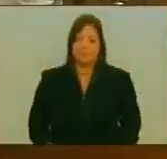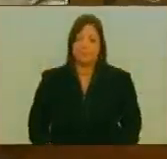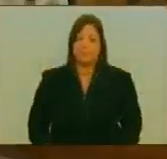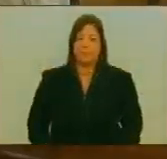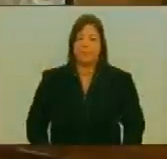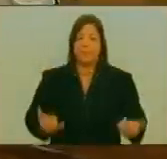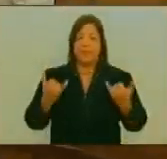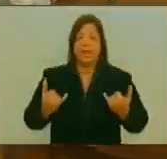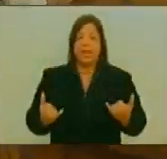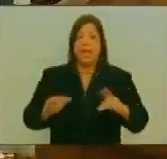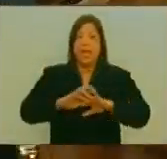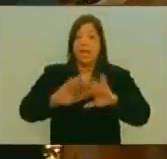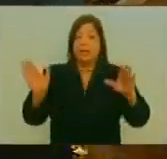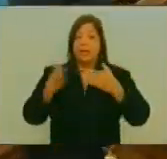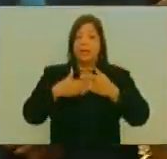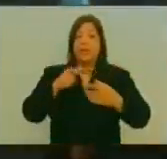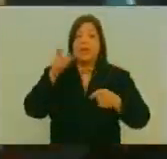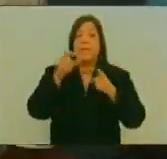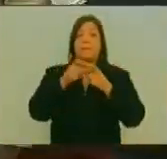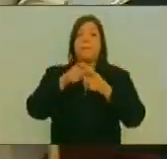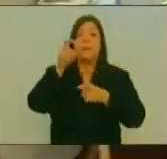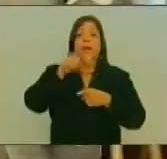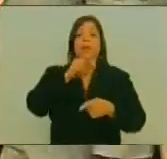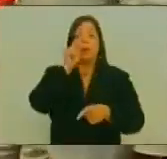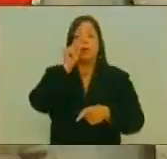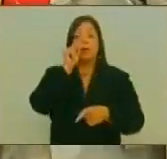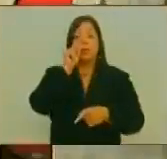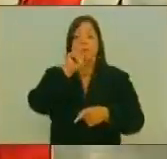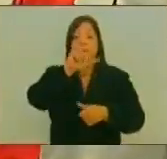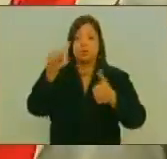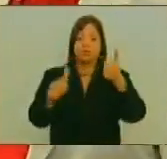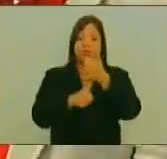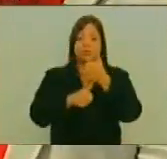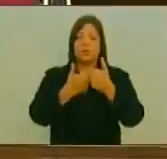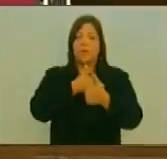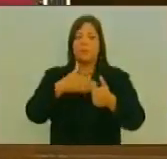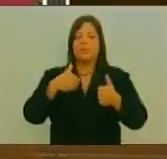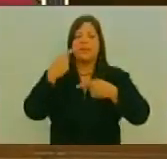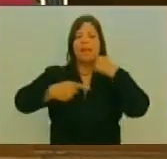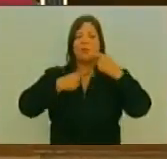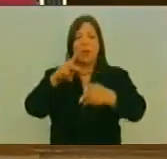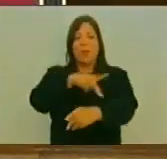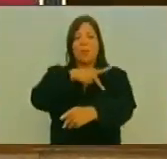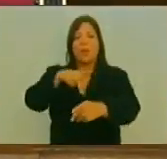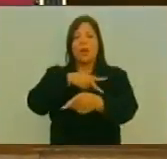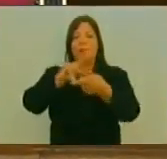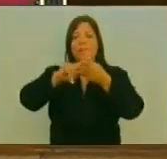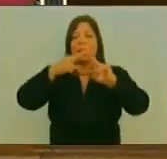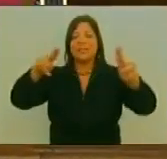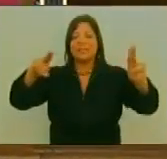quiero Antes de cerrar El debate Dar la palabra Al segundo vicepresidente Que quiere Regalar un poema La paz